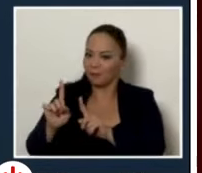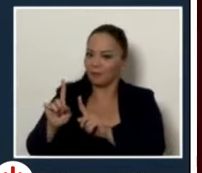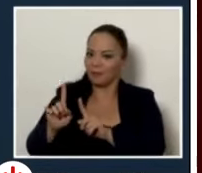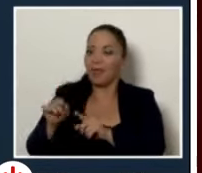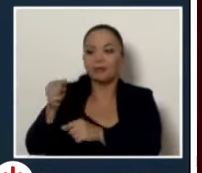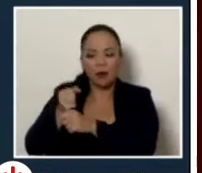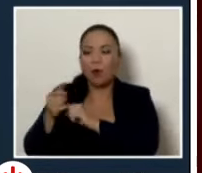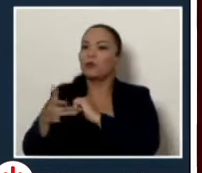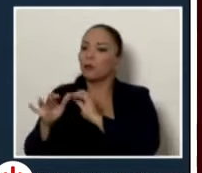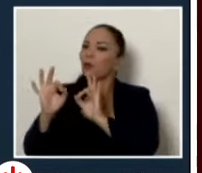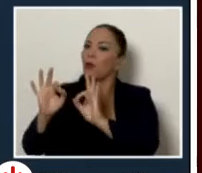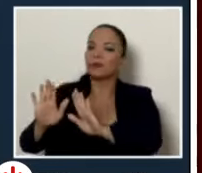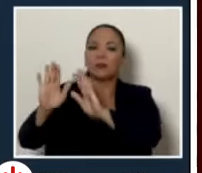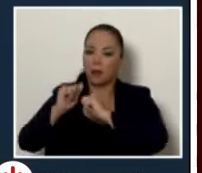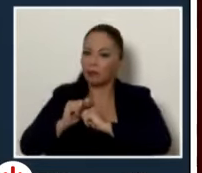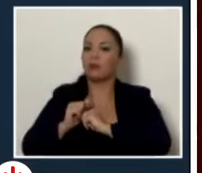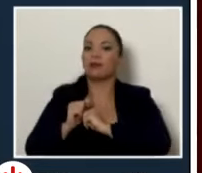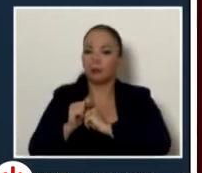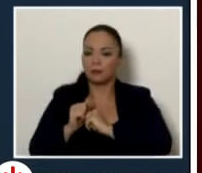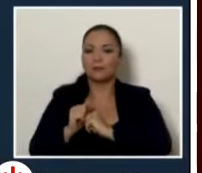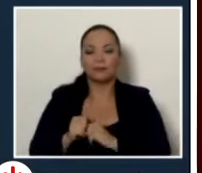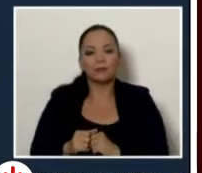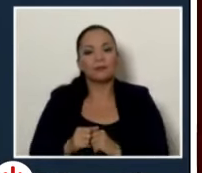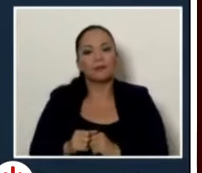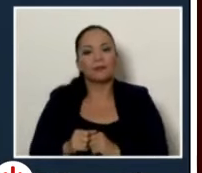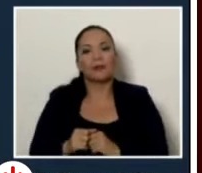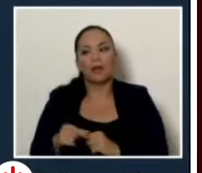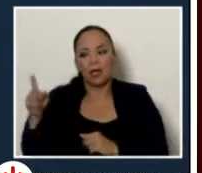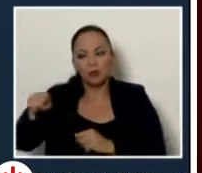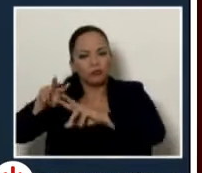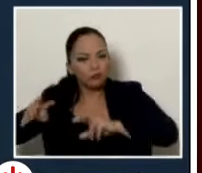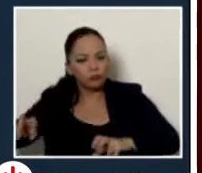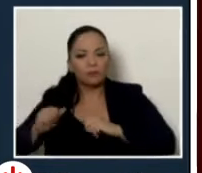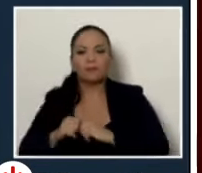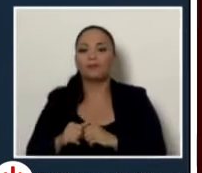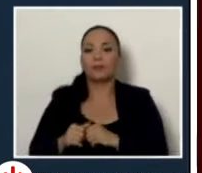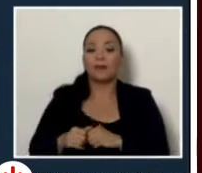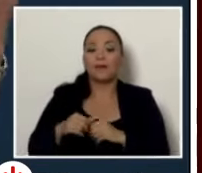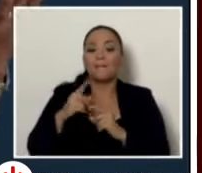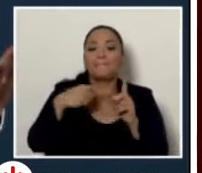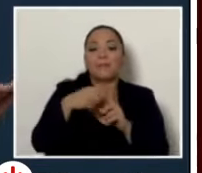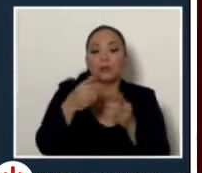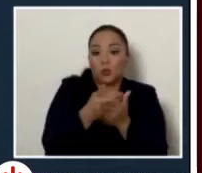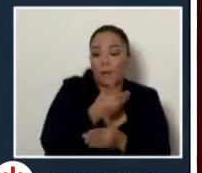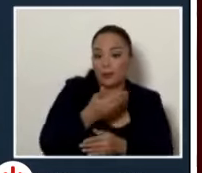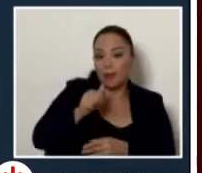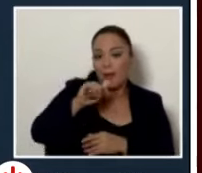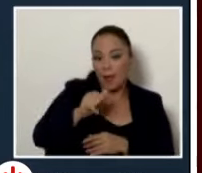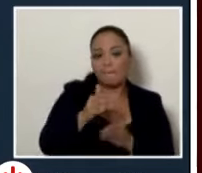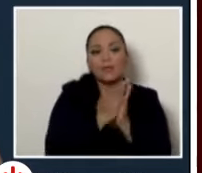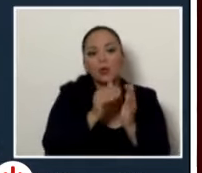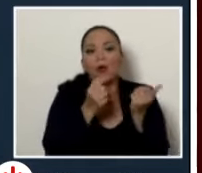técnico que hemos realizado. Nos solicitó don Alejandro apoyo en una reestructuración que